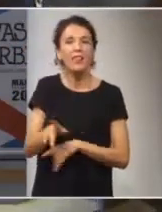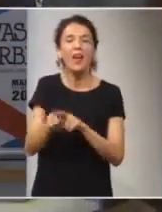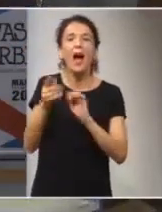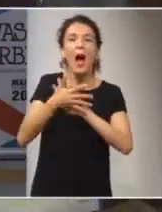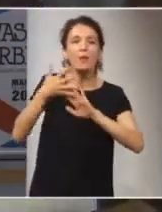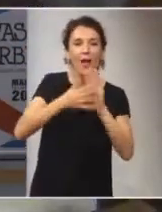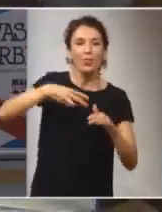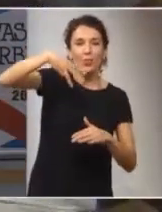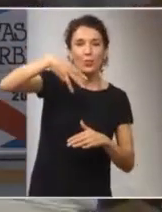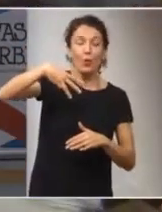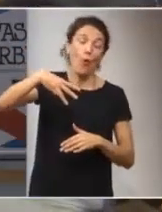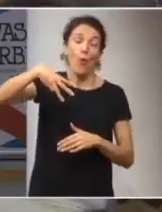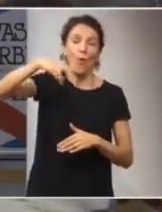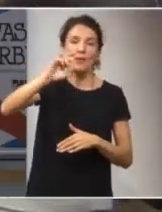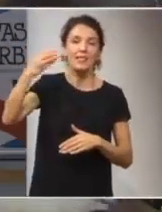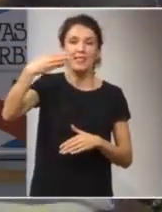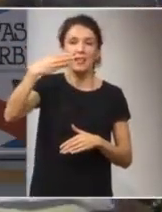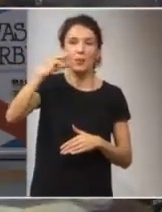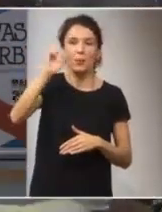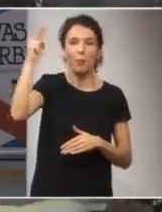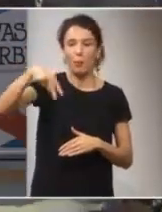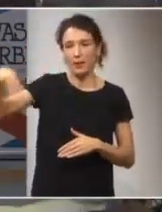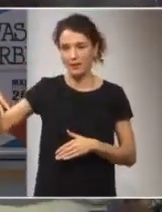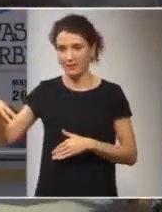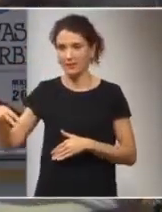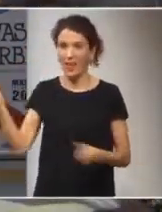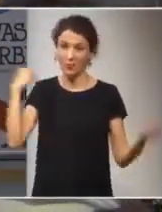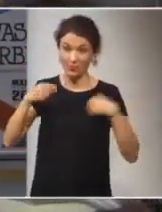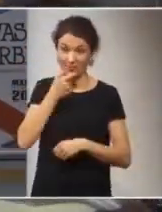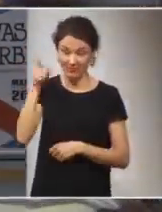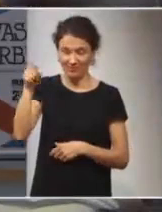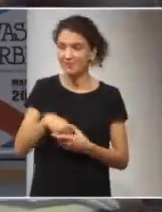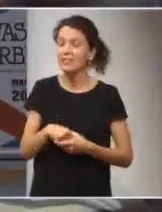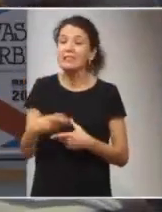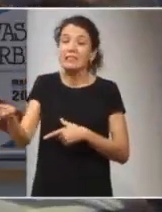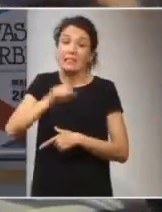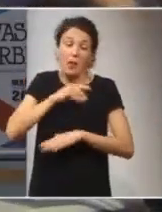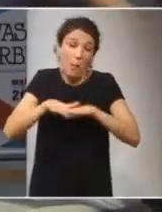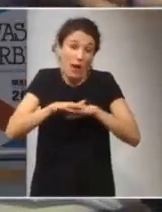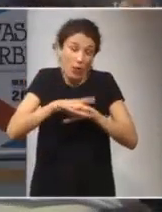Bean. Así que ustedes sabrán cómo perdonarme.